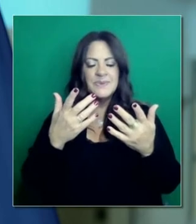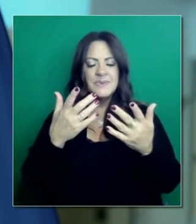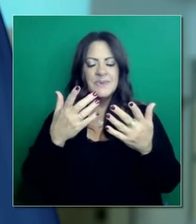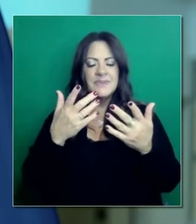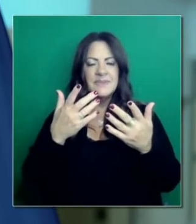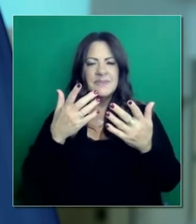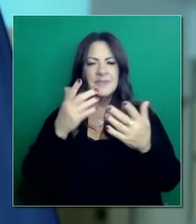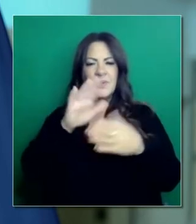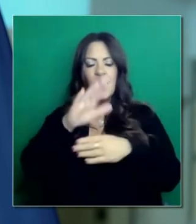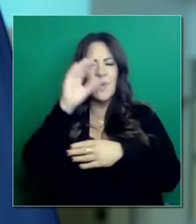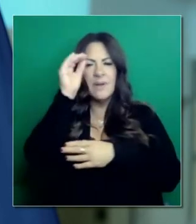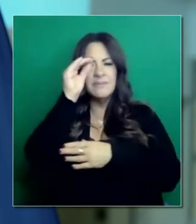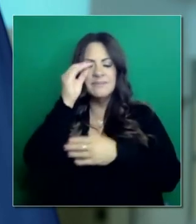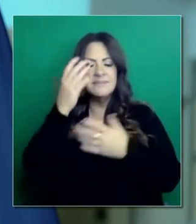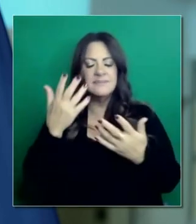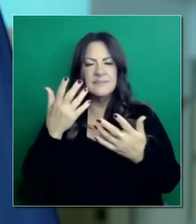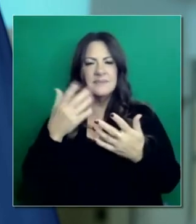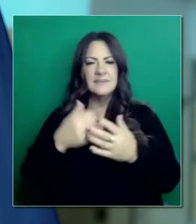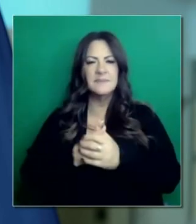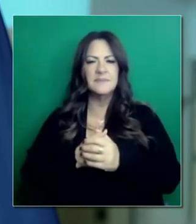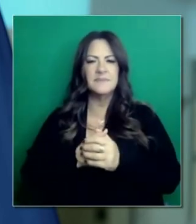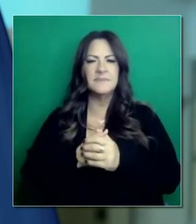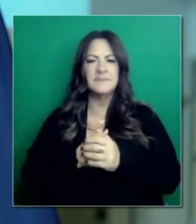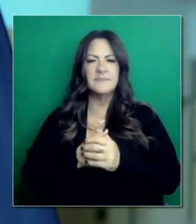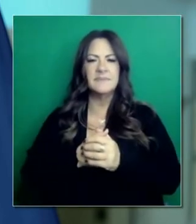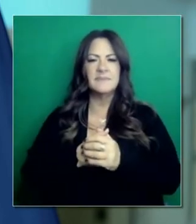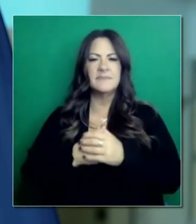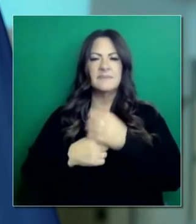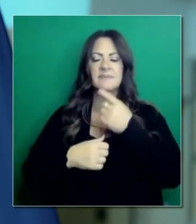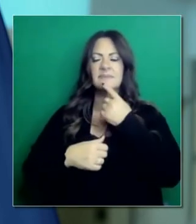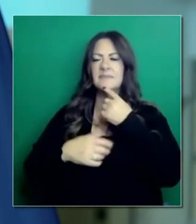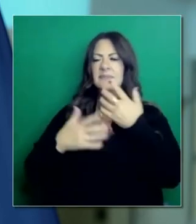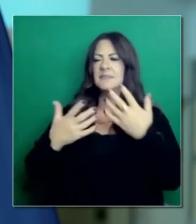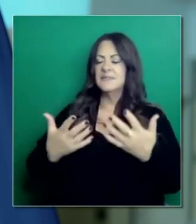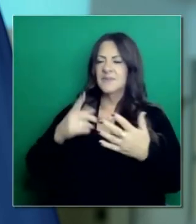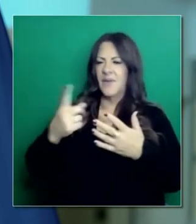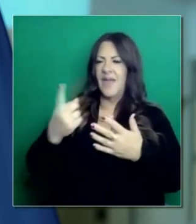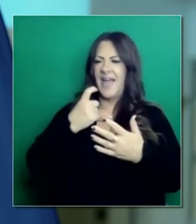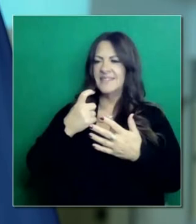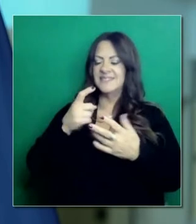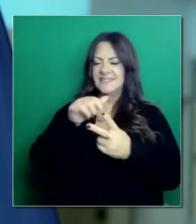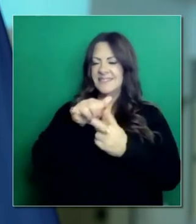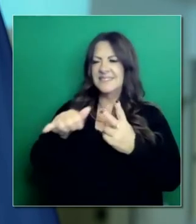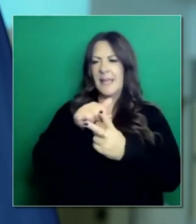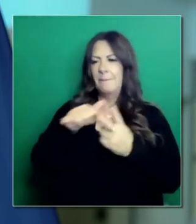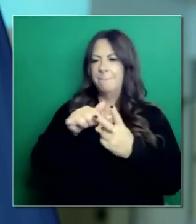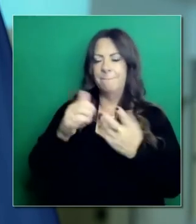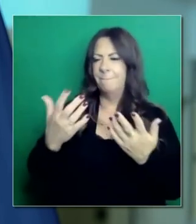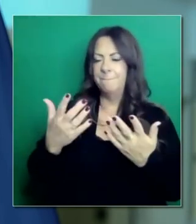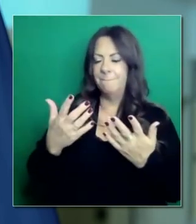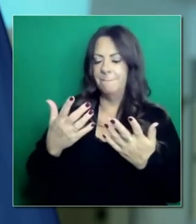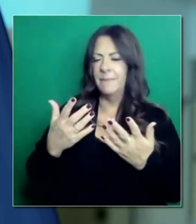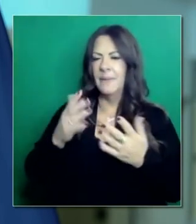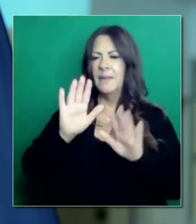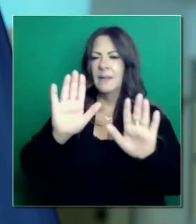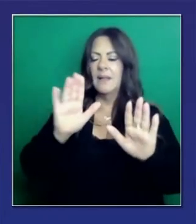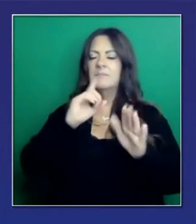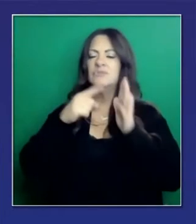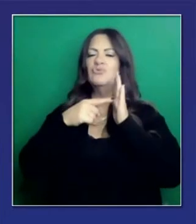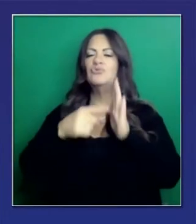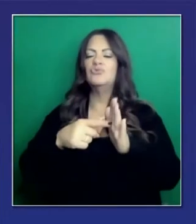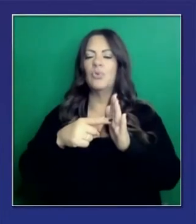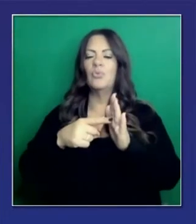quiero que comente el doctor también. Una pregunta responde la otra. Discúlpeme, pero quiero pasar a una